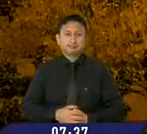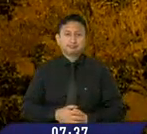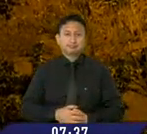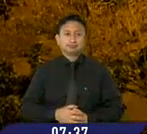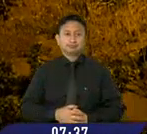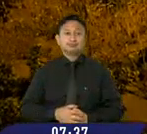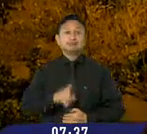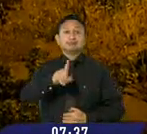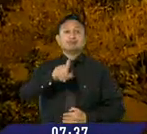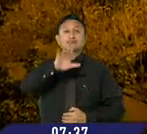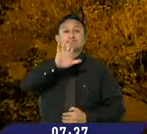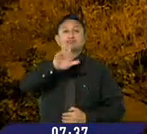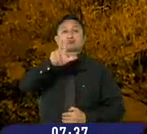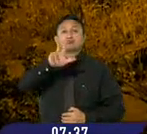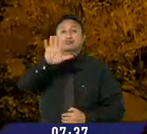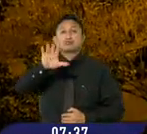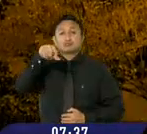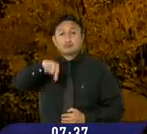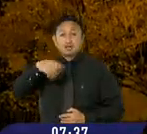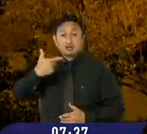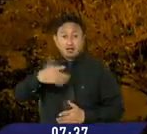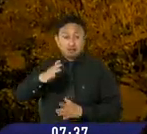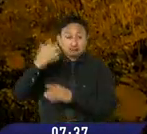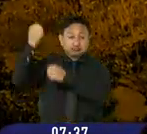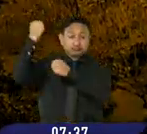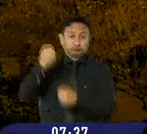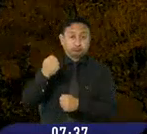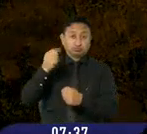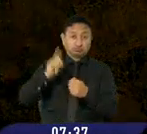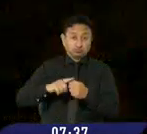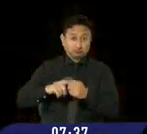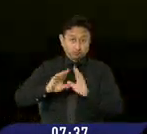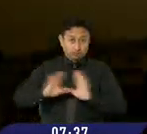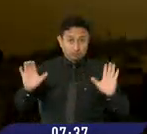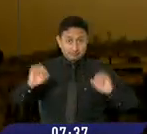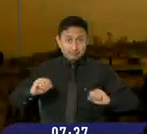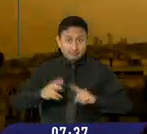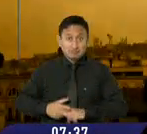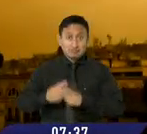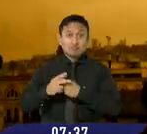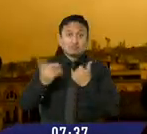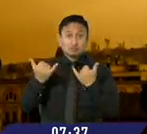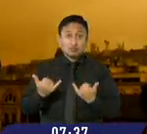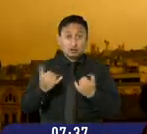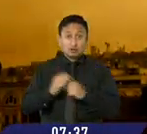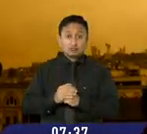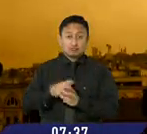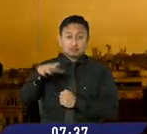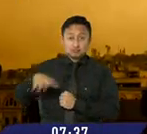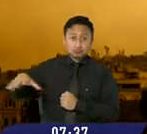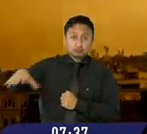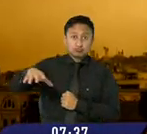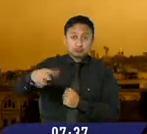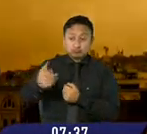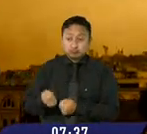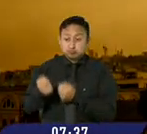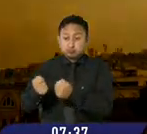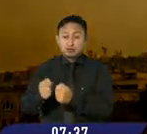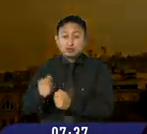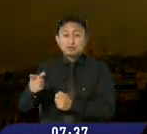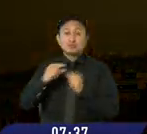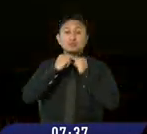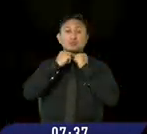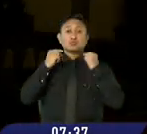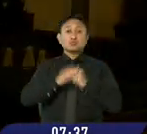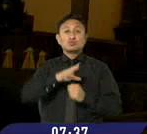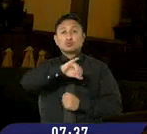Era mil quinientos treinta y cinco después de la fundación de San Francisco de Quito cuando inició el reparto de los solares. Entre ellos uno el sacerdote Juan